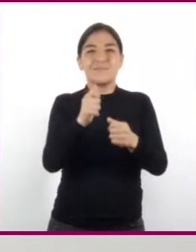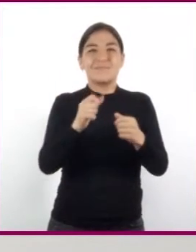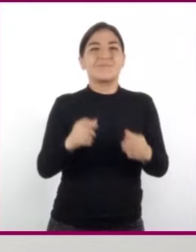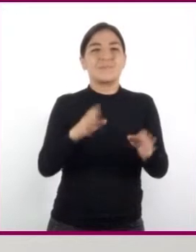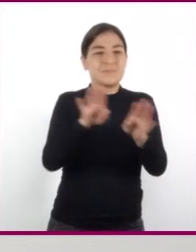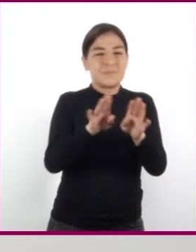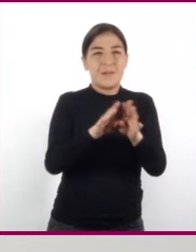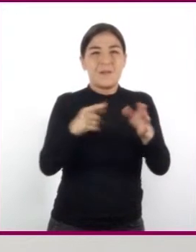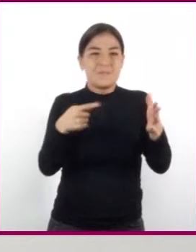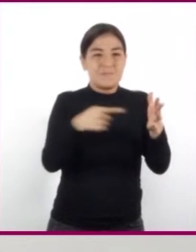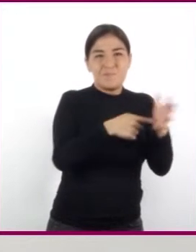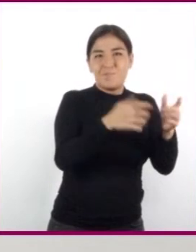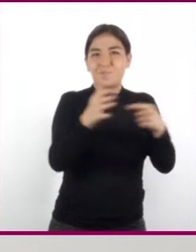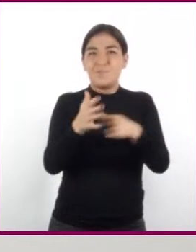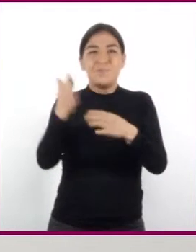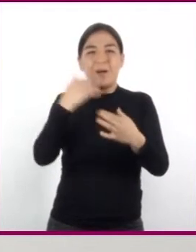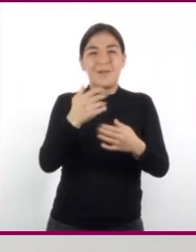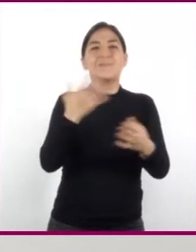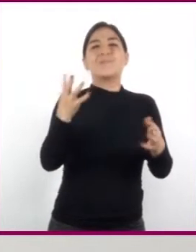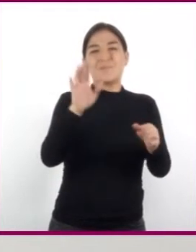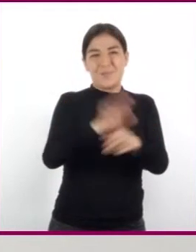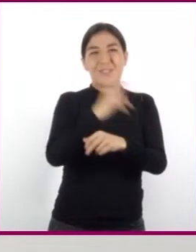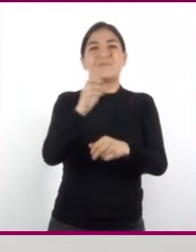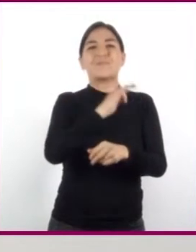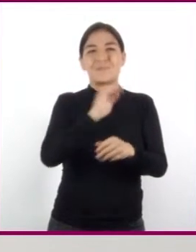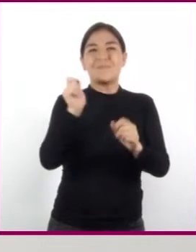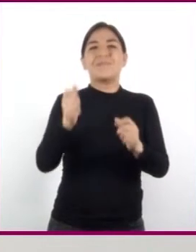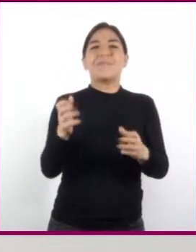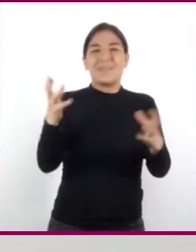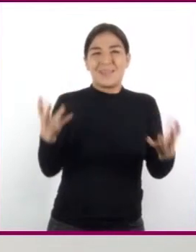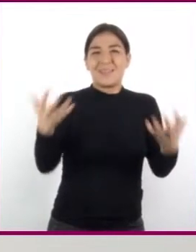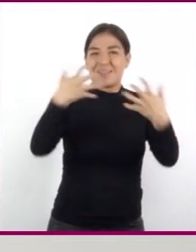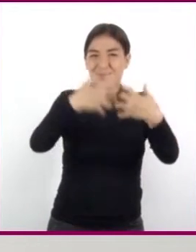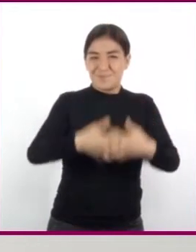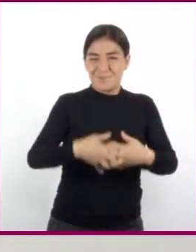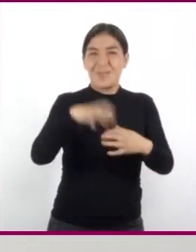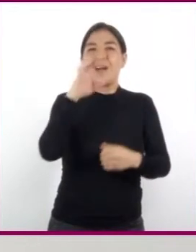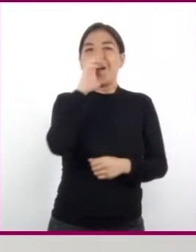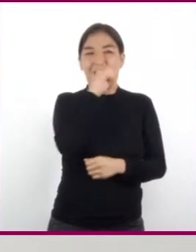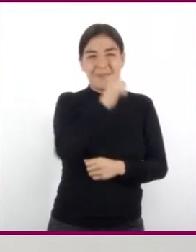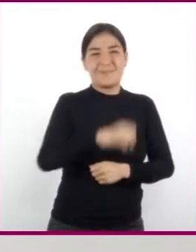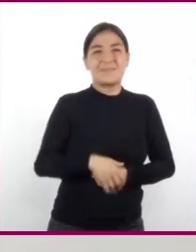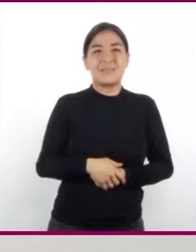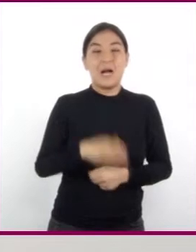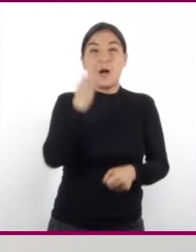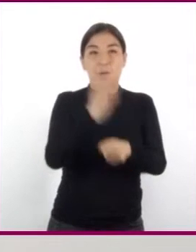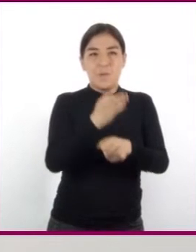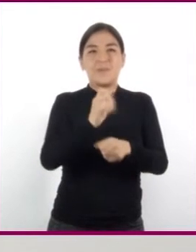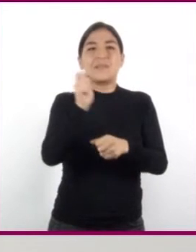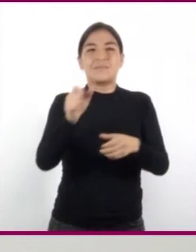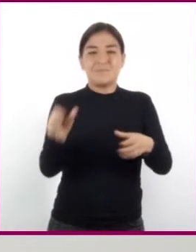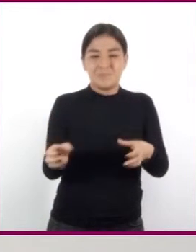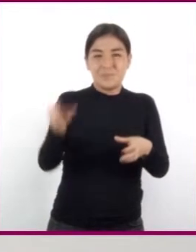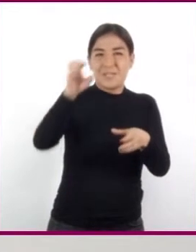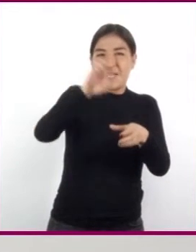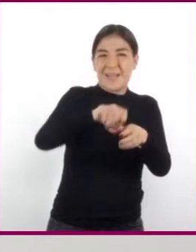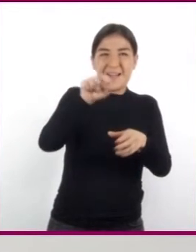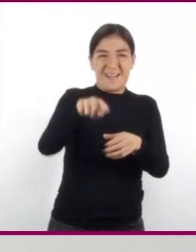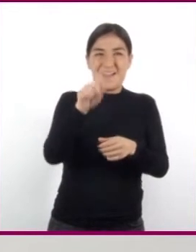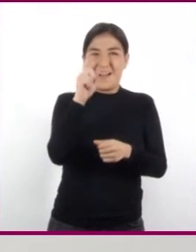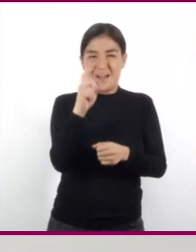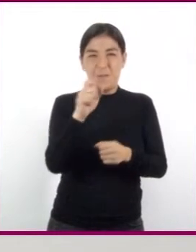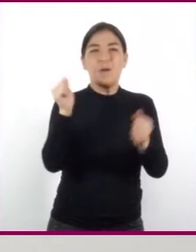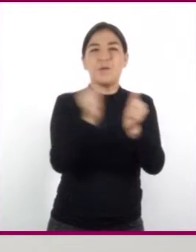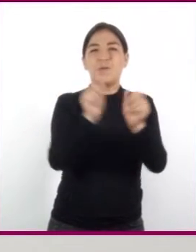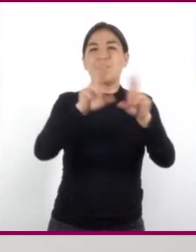ellos. Por eso hubo una buena transferencia de calor. Vamos a vaciar un poco del agua con hielo en